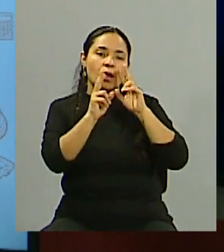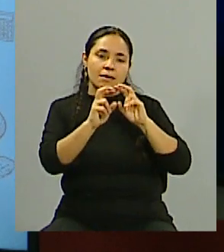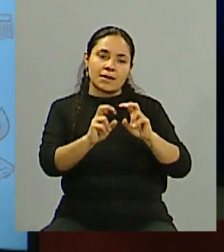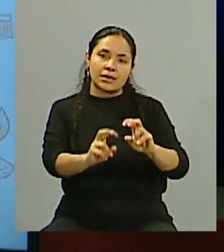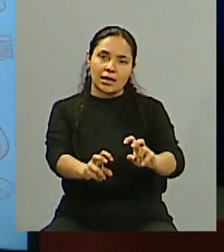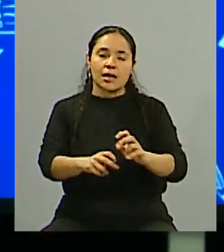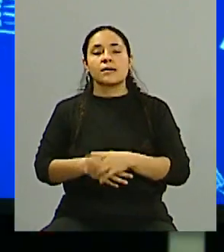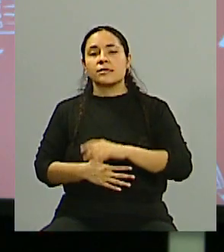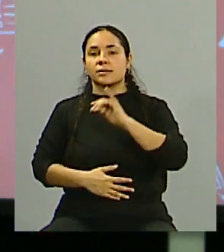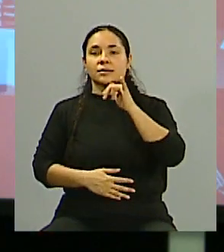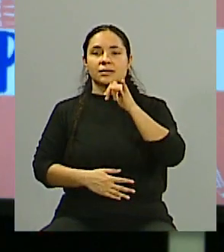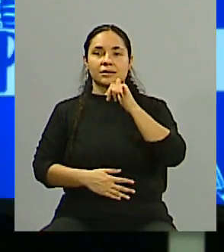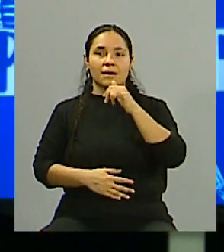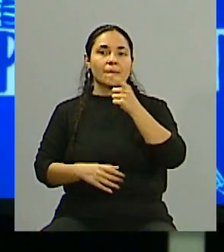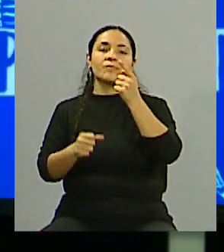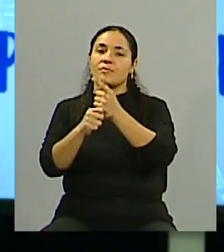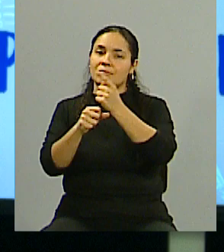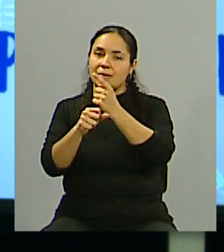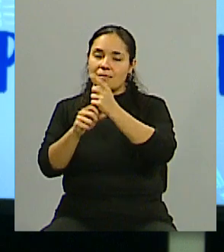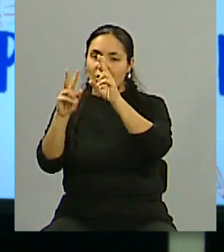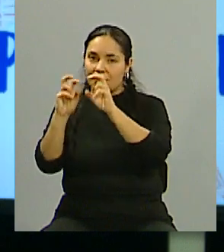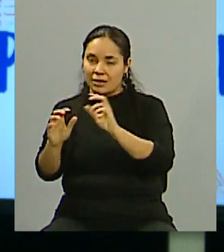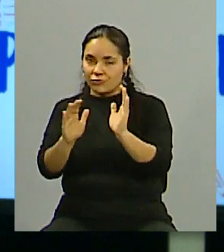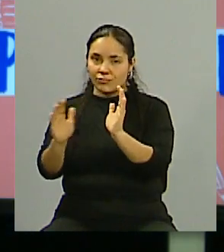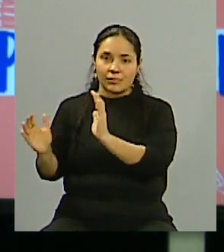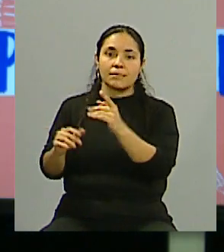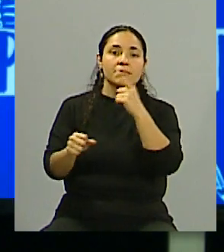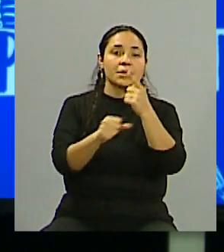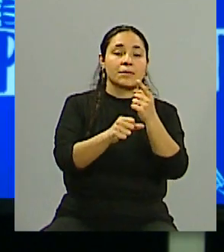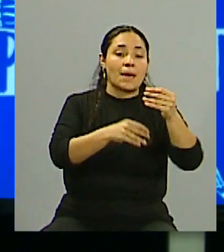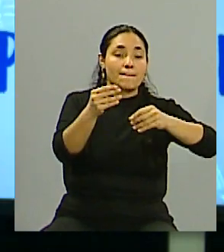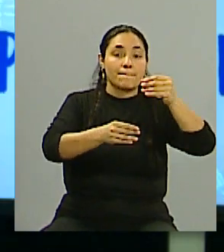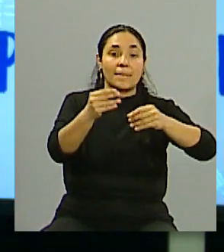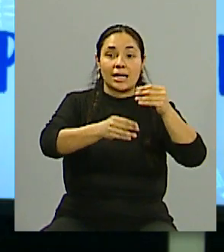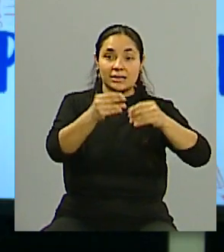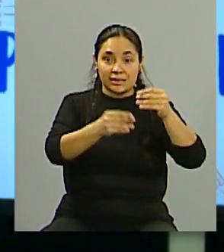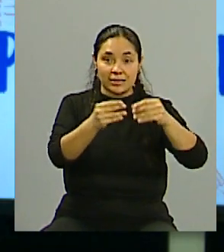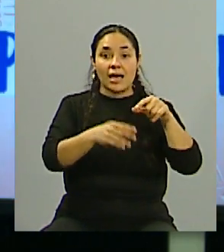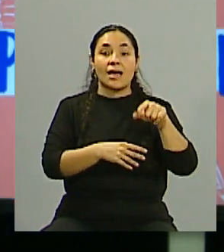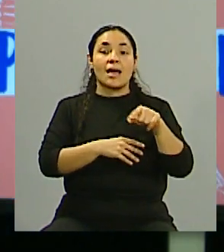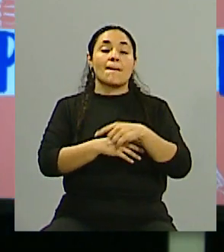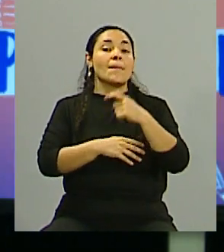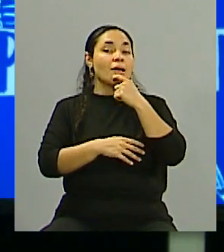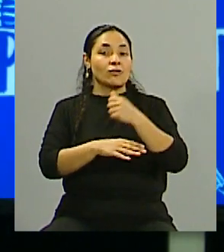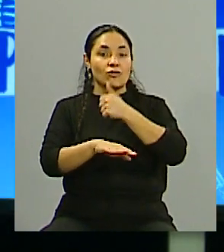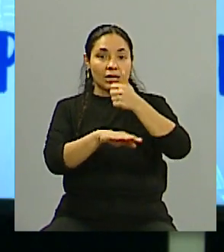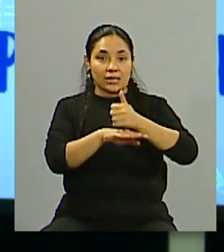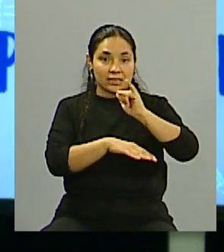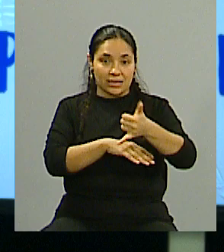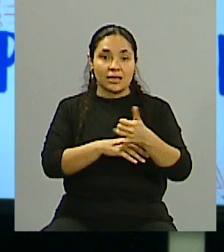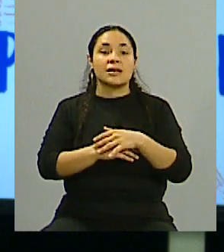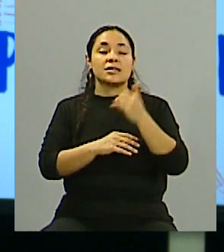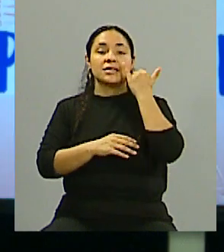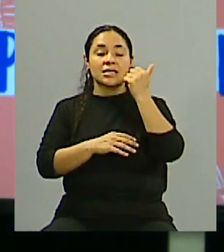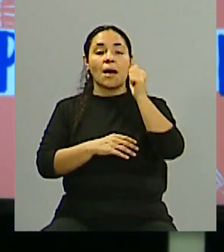Sí, en realidad, ahora vamos a hablar de investigación, pero para contextualizar, WorldCoin Tour, le digo yo, estuvo por Mendoza, ya venía en la